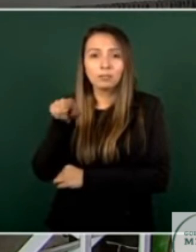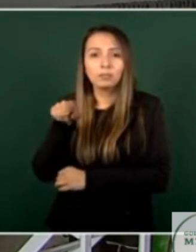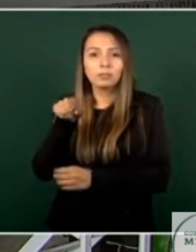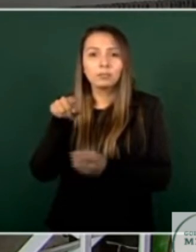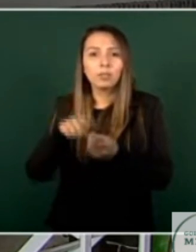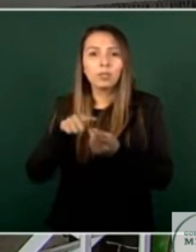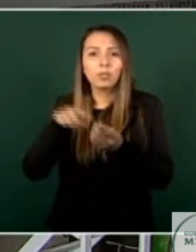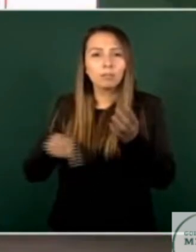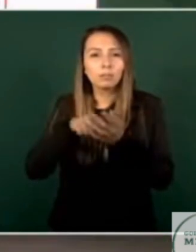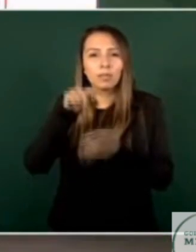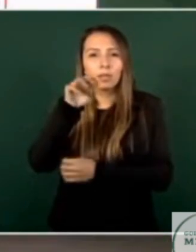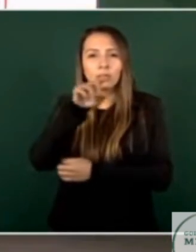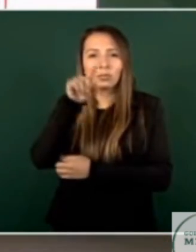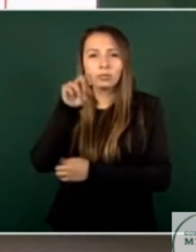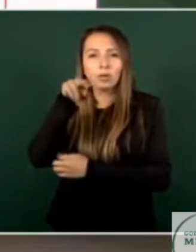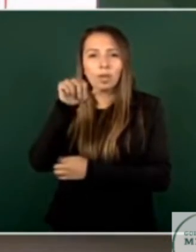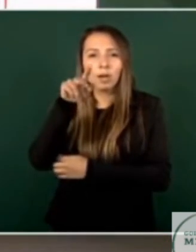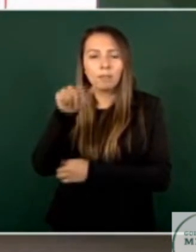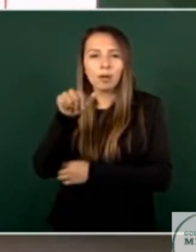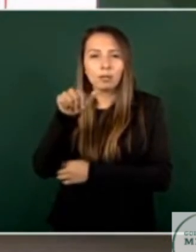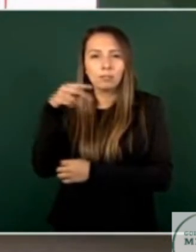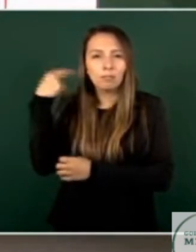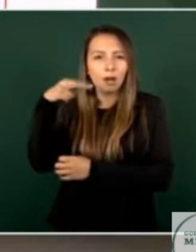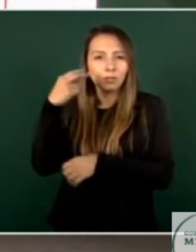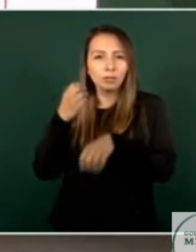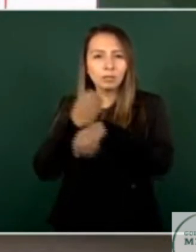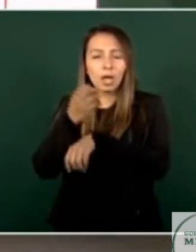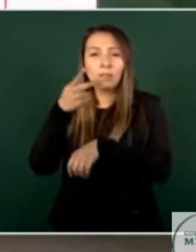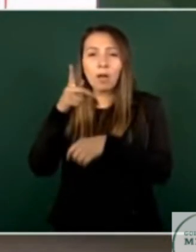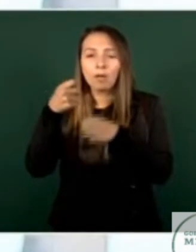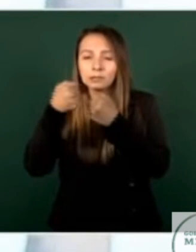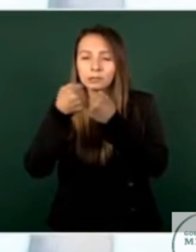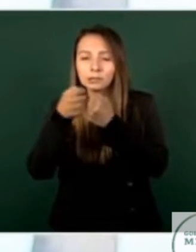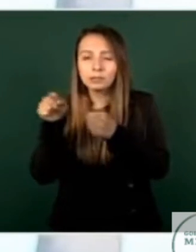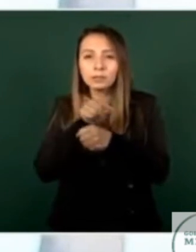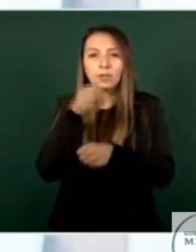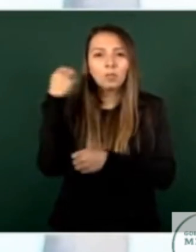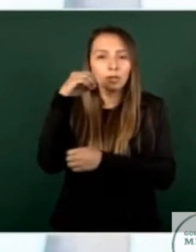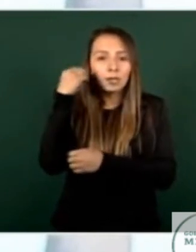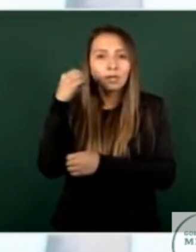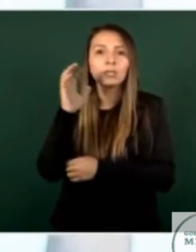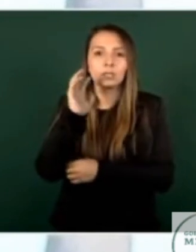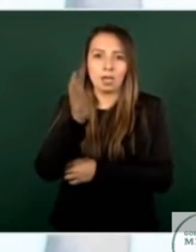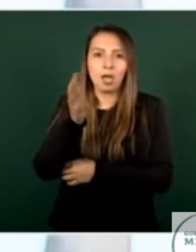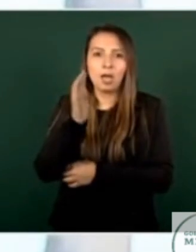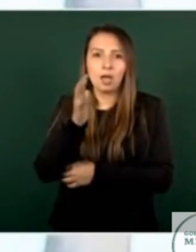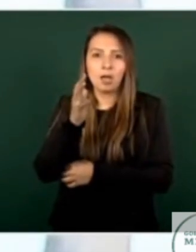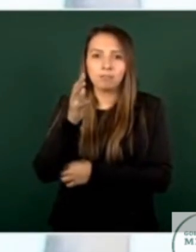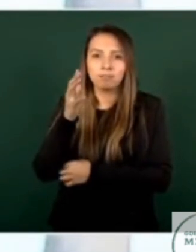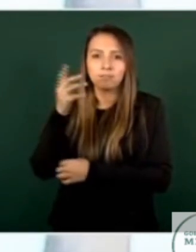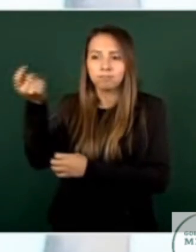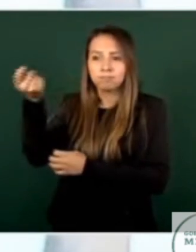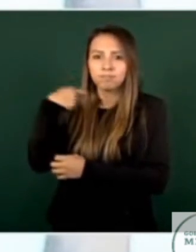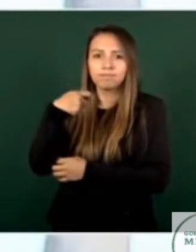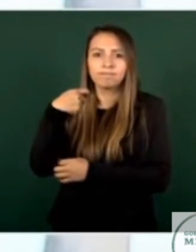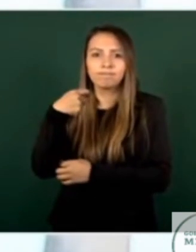en los límites entre en el estado de Veracruz pero frontera con Oaxaca hay ya también una orden de aprehensión en